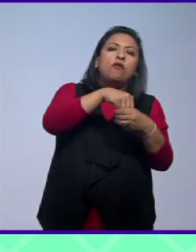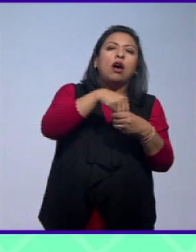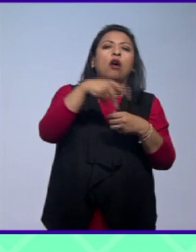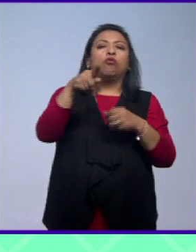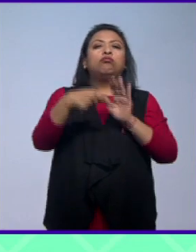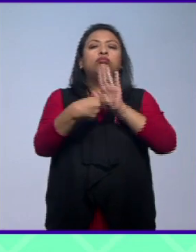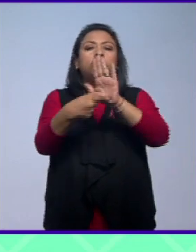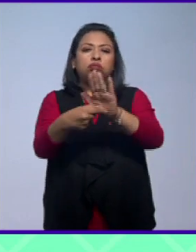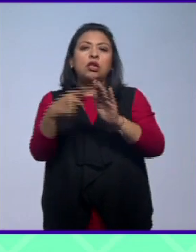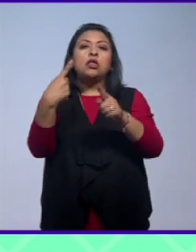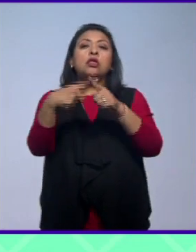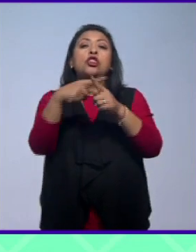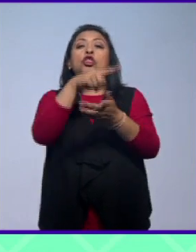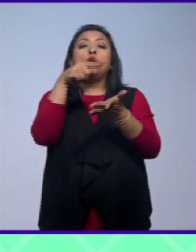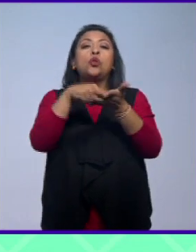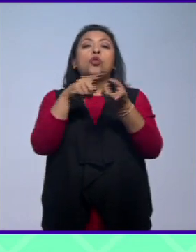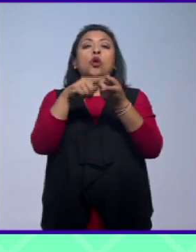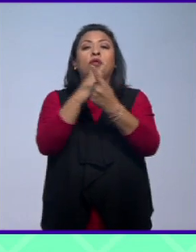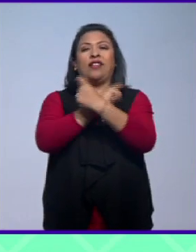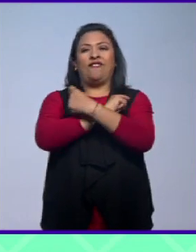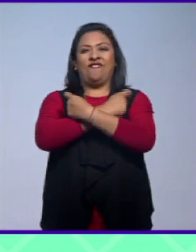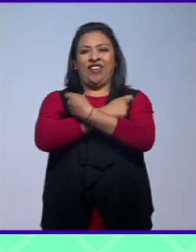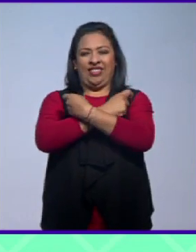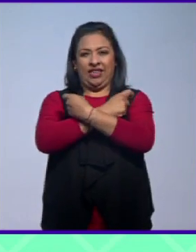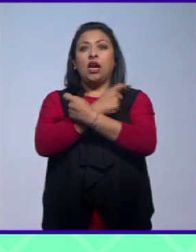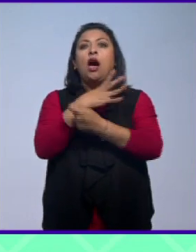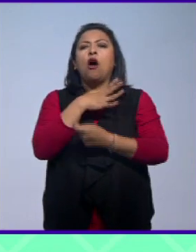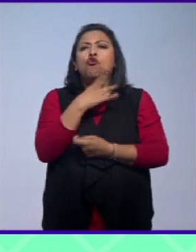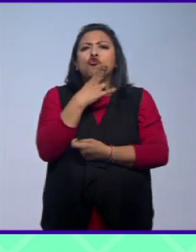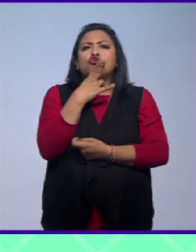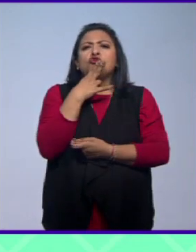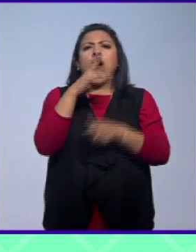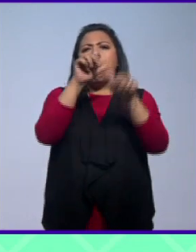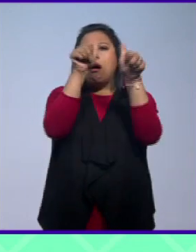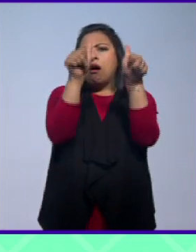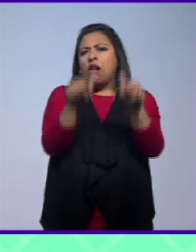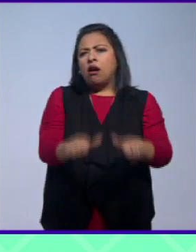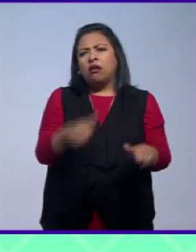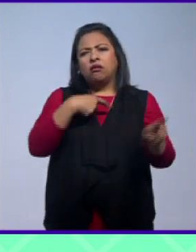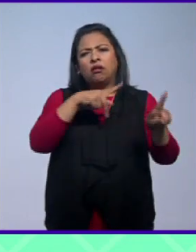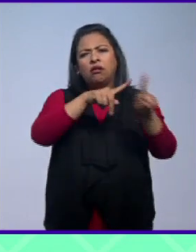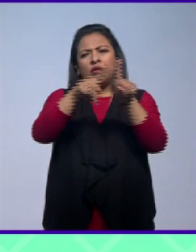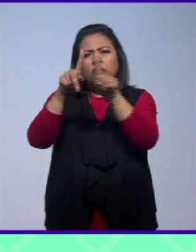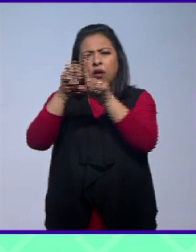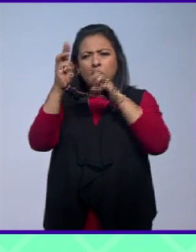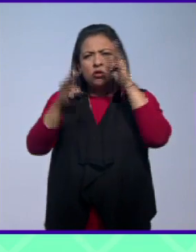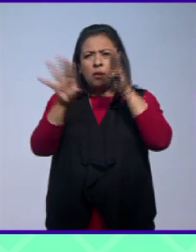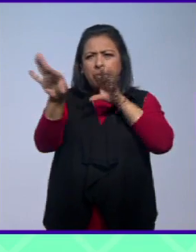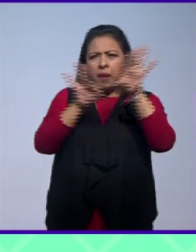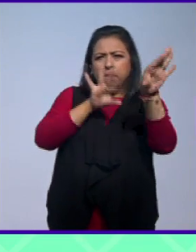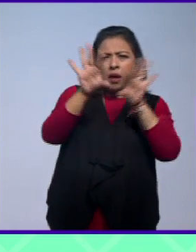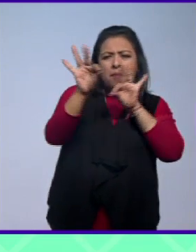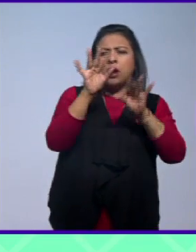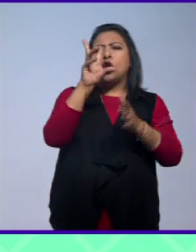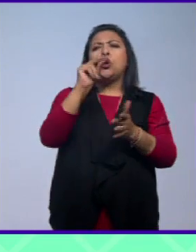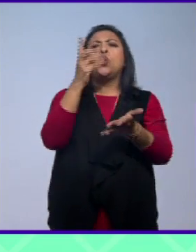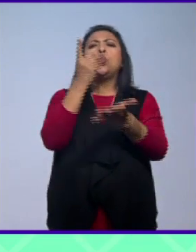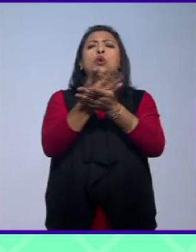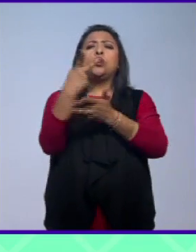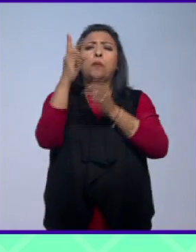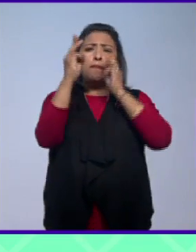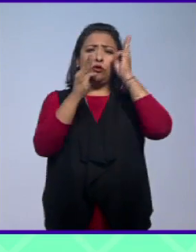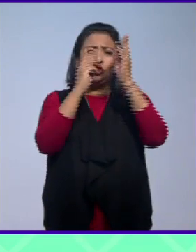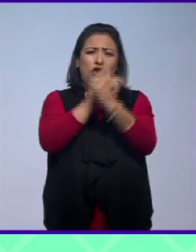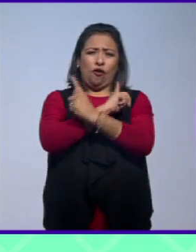del Vaticano, de pues esta serie de... Tesoros, santísticos. varios los museos, no solamente de los museos vaticanos,